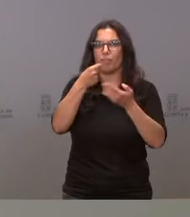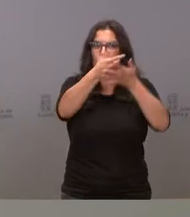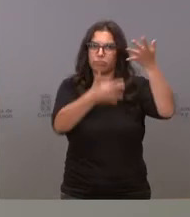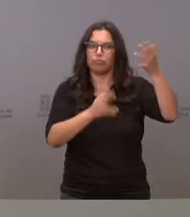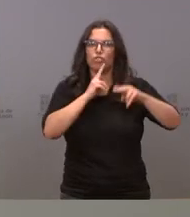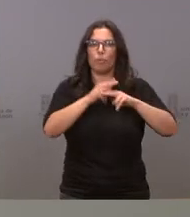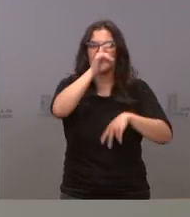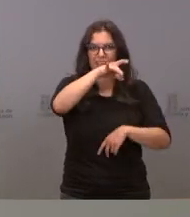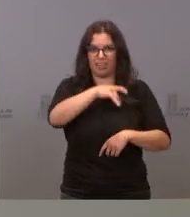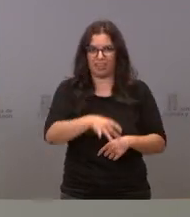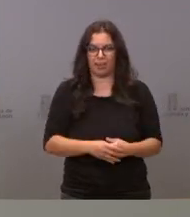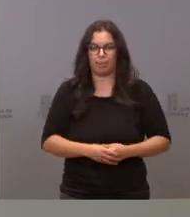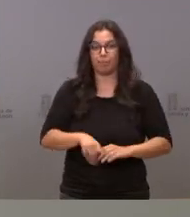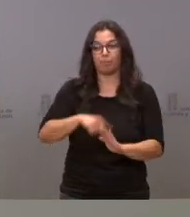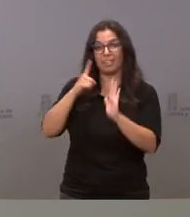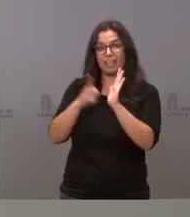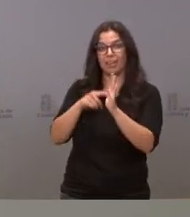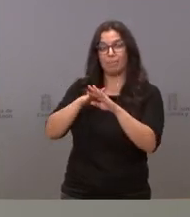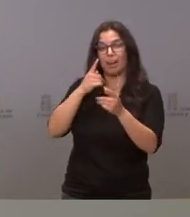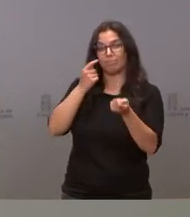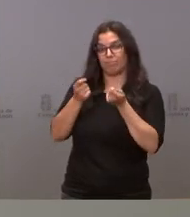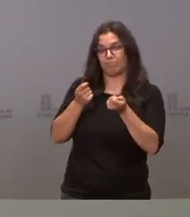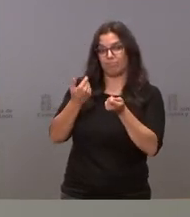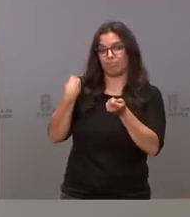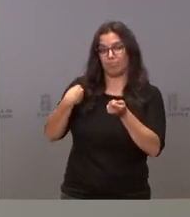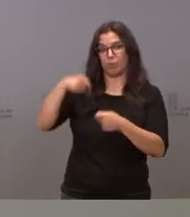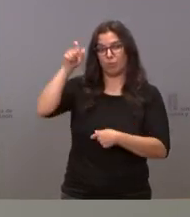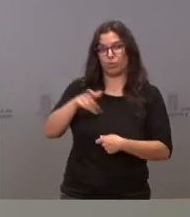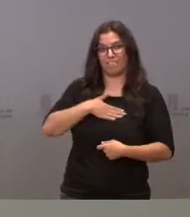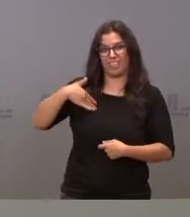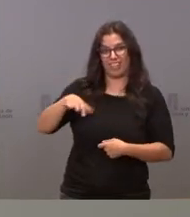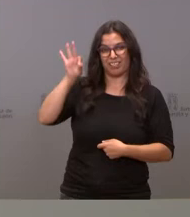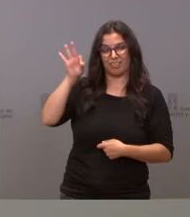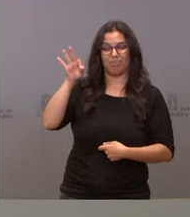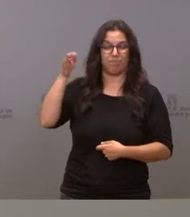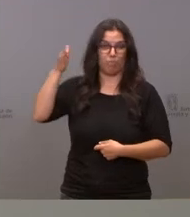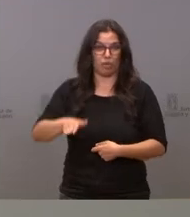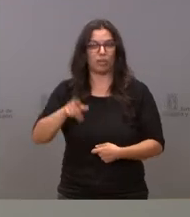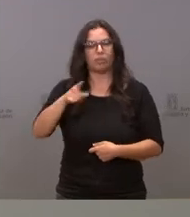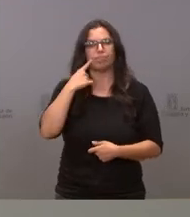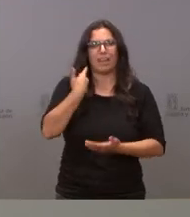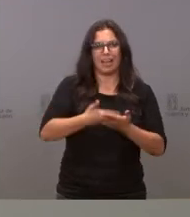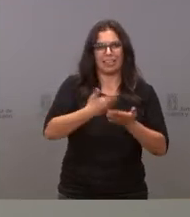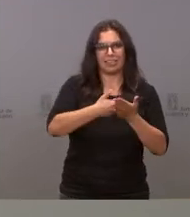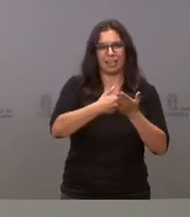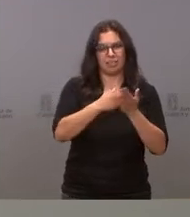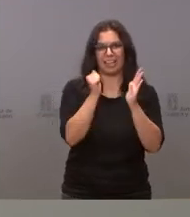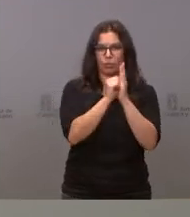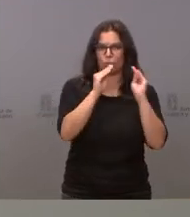Orgánica de Regulación de la Eutanasia establece en su artículo 17 las funciones de las comisiones de garantías y